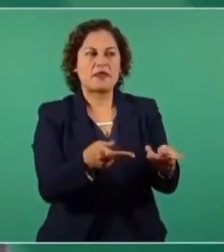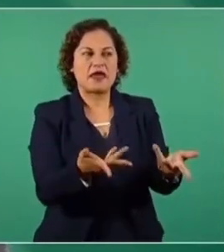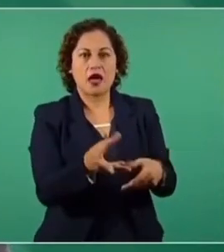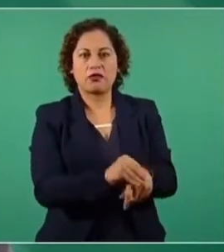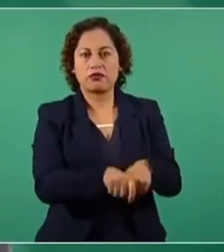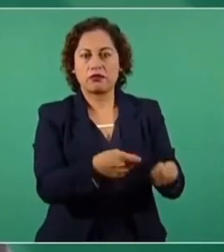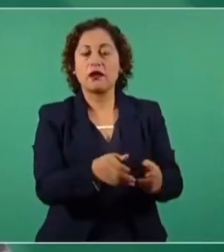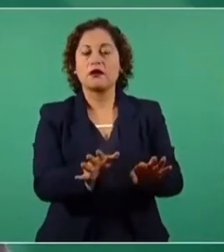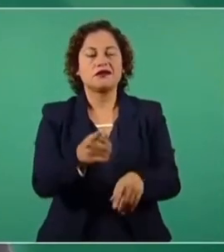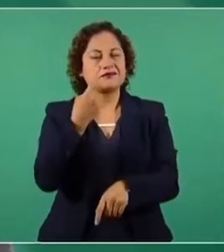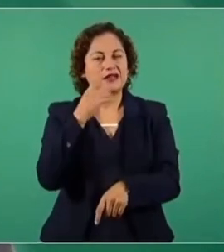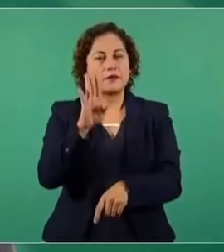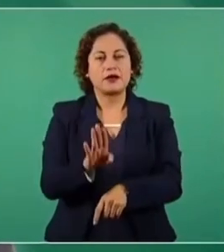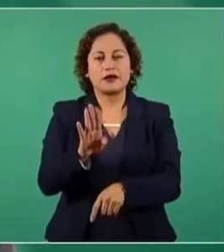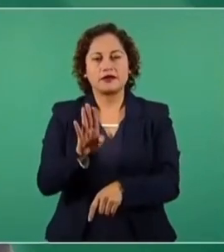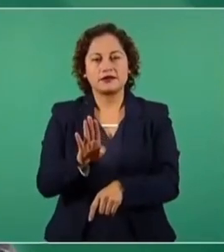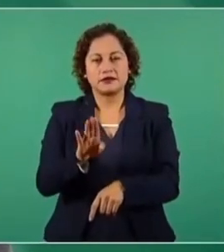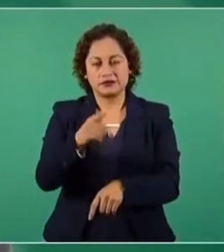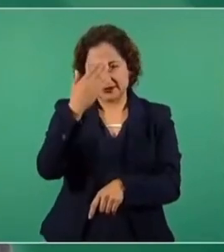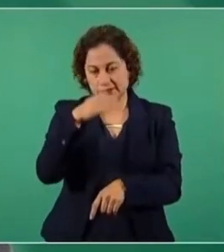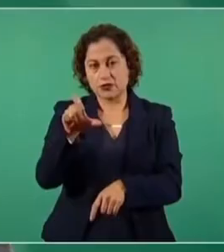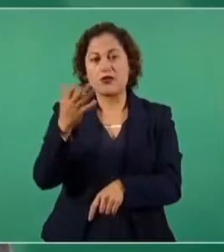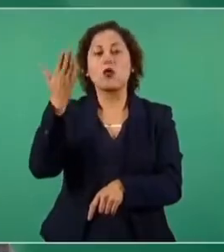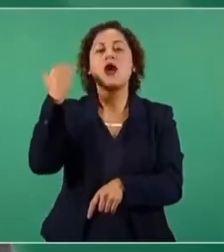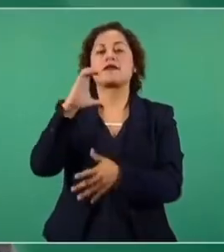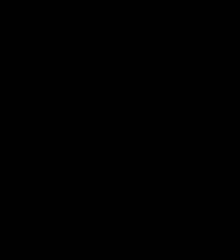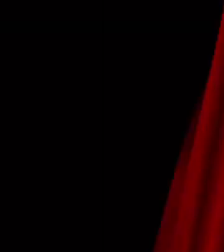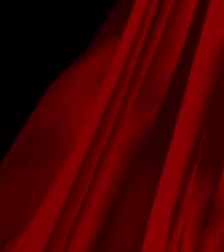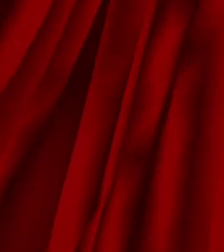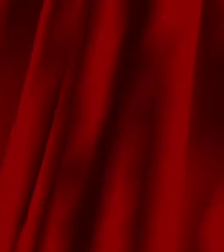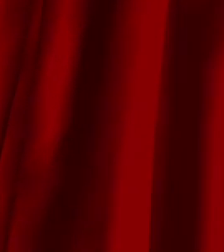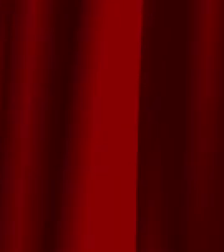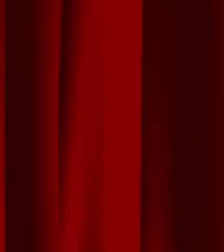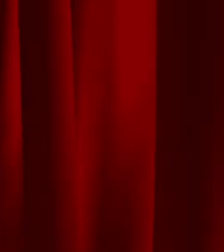que se hizo cuando entregaron los contratos de las famosas rondas. ¡Suscríbete! ¡Suscríbete!